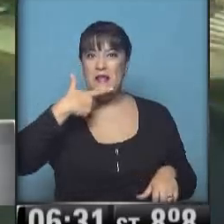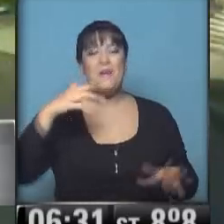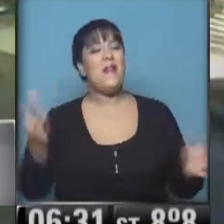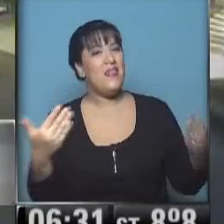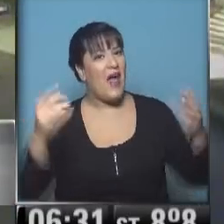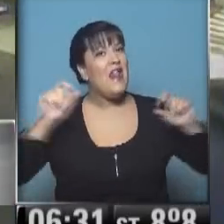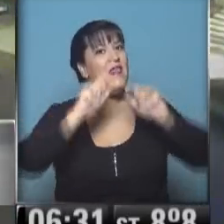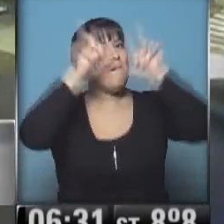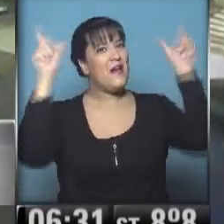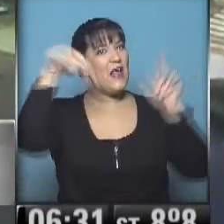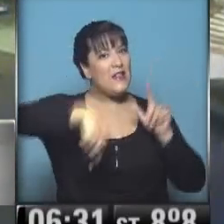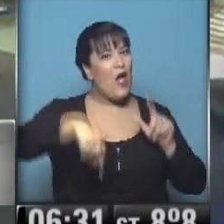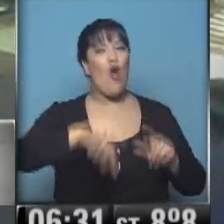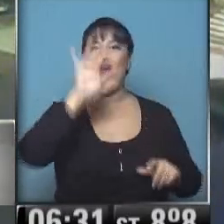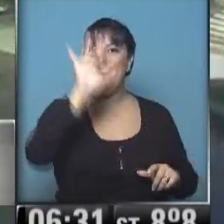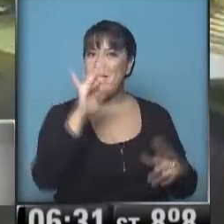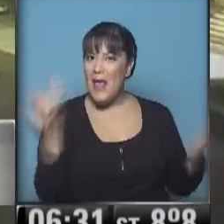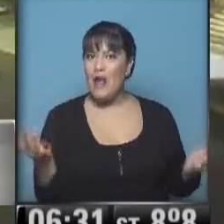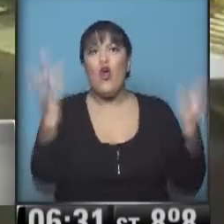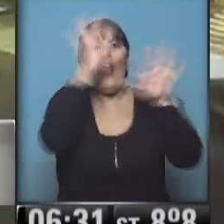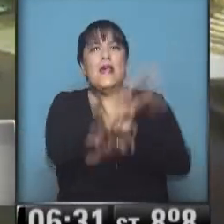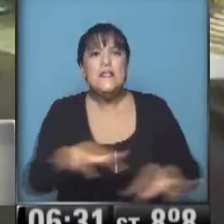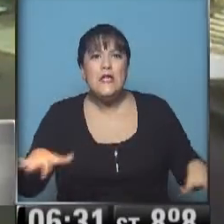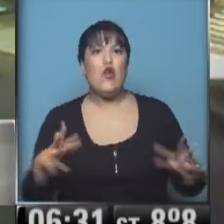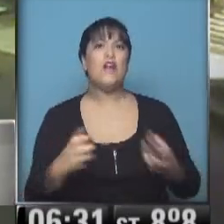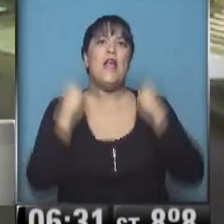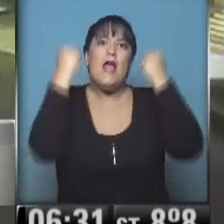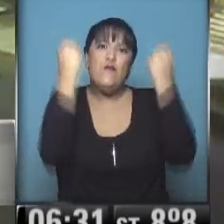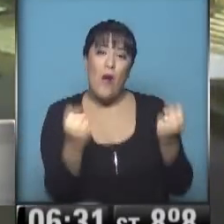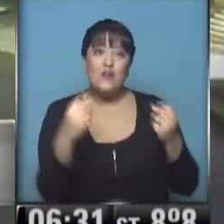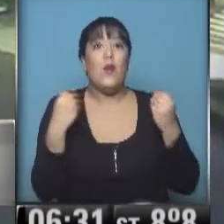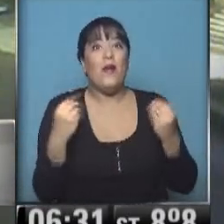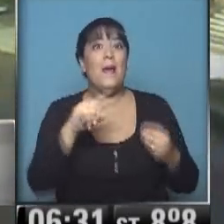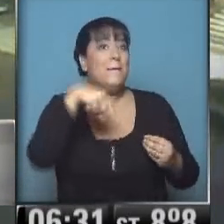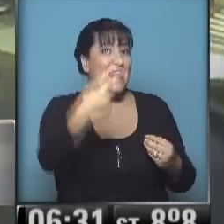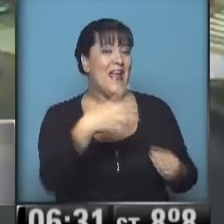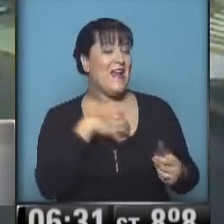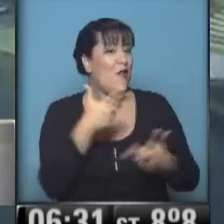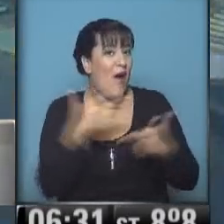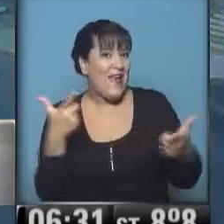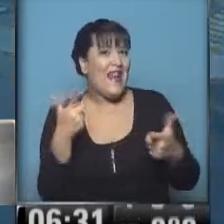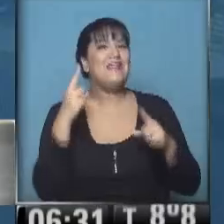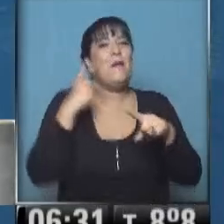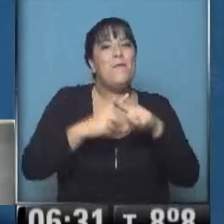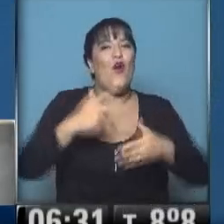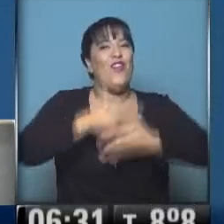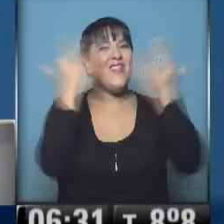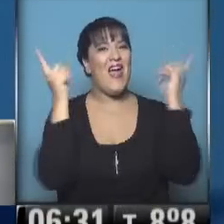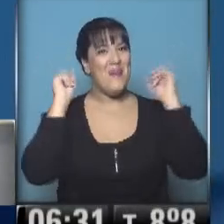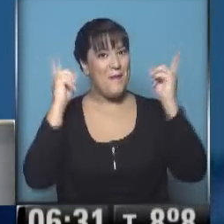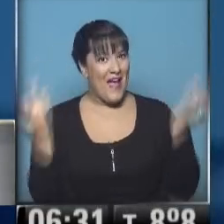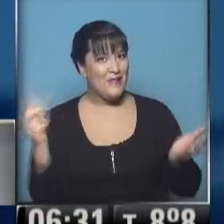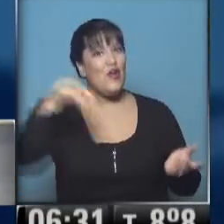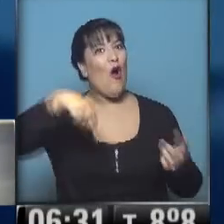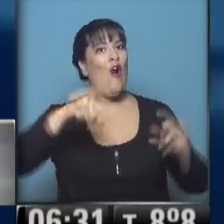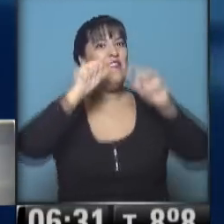ya estamos a mitad de semana y los chicos hagan un esfuercito más. Porque mañana no tienen clases por el Día del Maestro. Así que a levantarse contentos